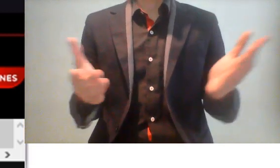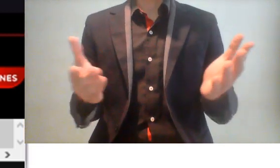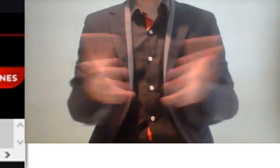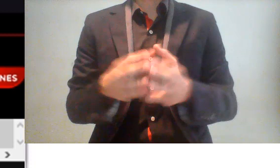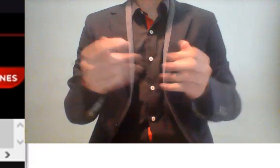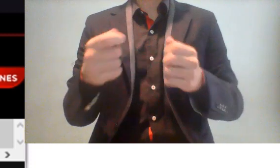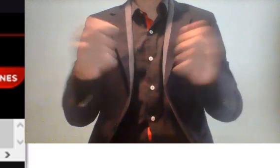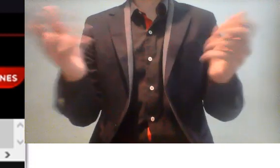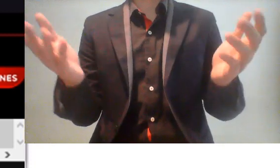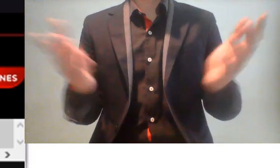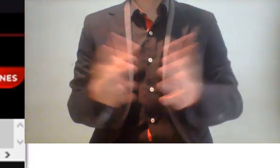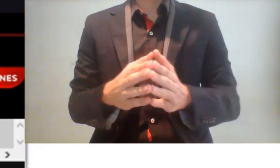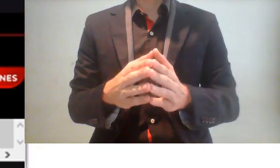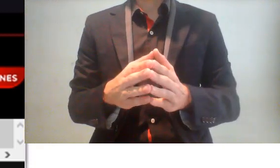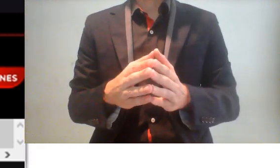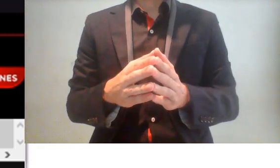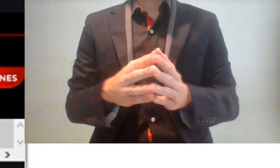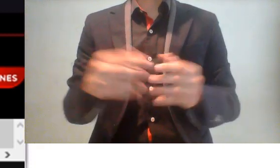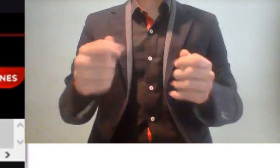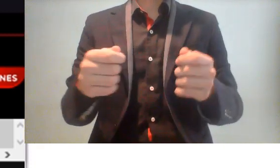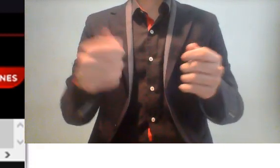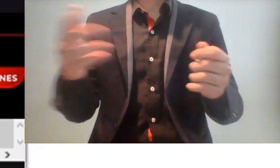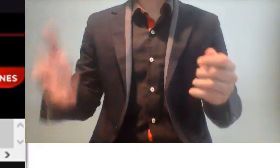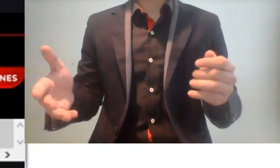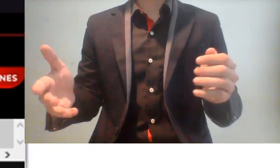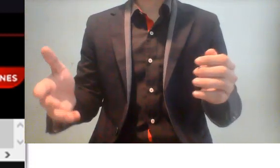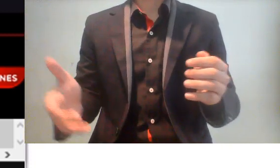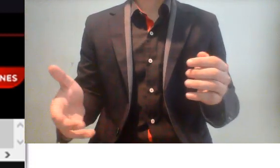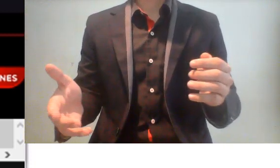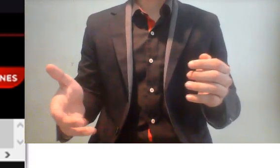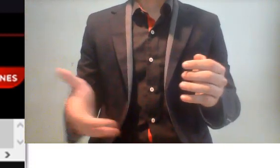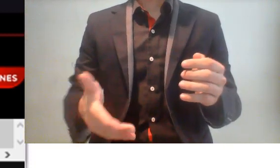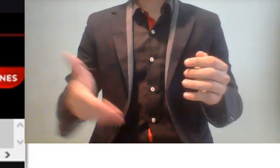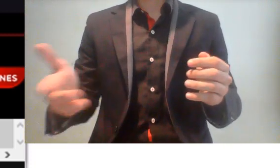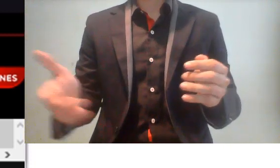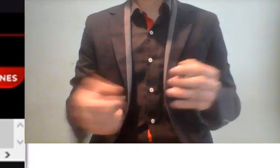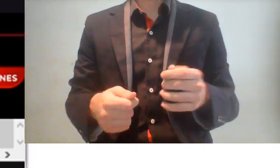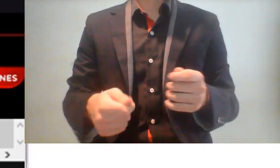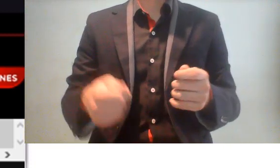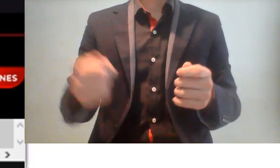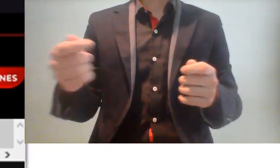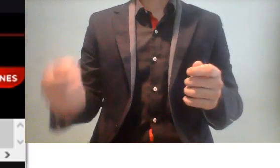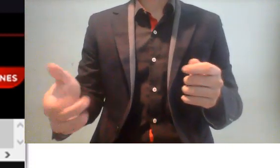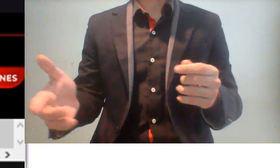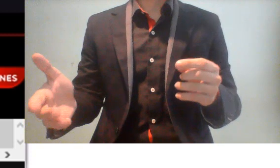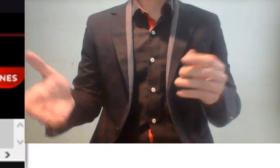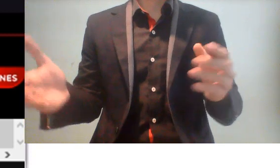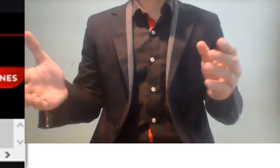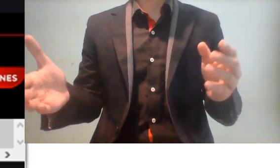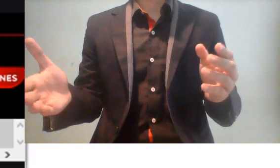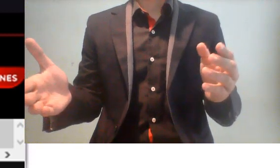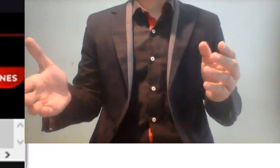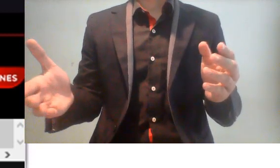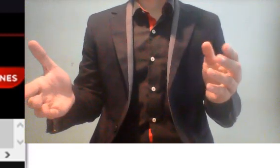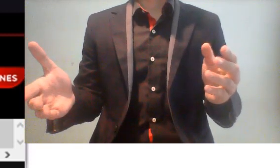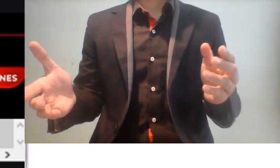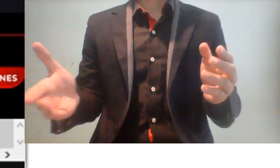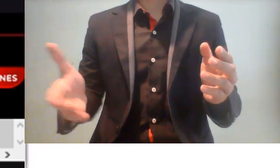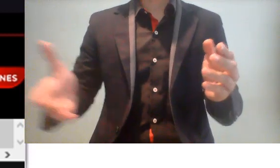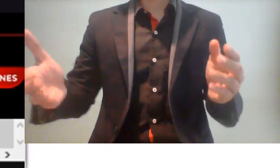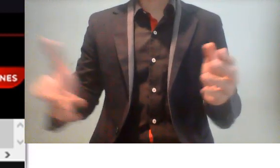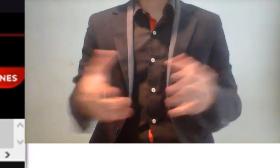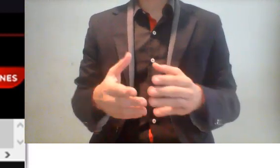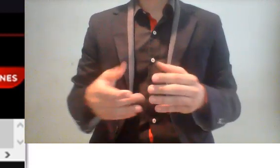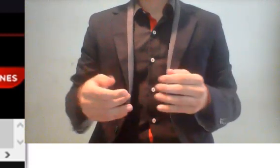poquito. Tampoco es que se gane nada. En comparación con una persona que a lo mejor al mes, vamos a decir, al mes termina ganando, ¿qué?